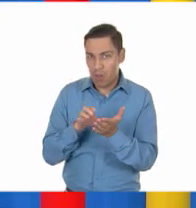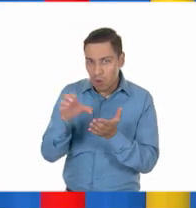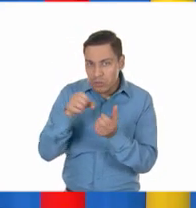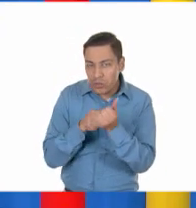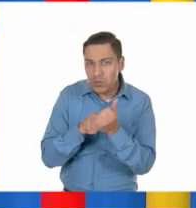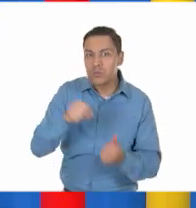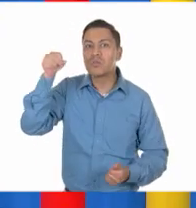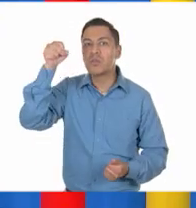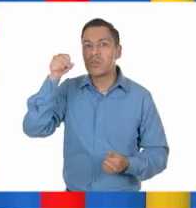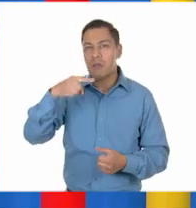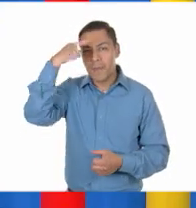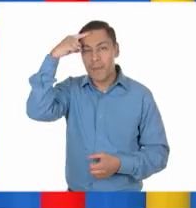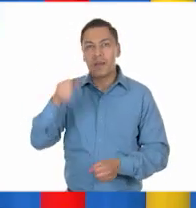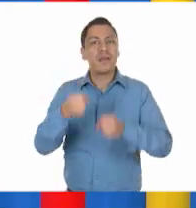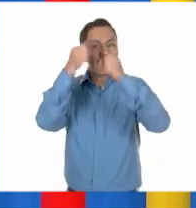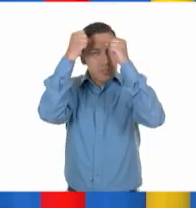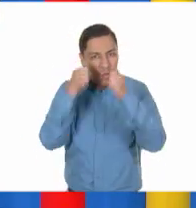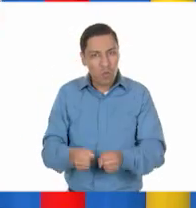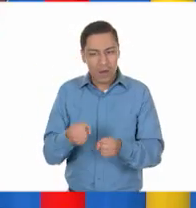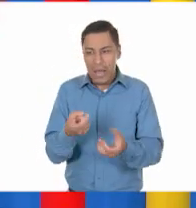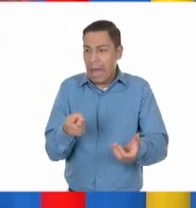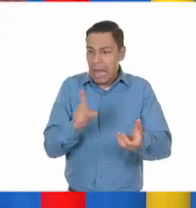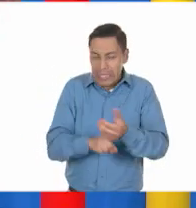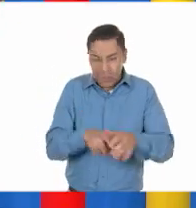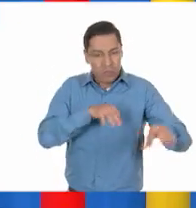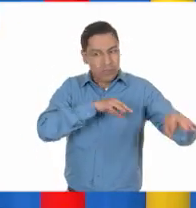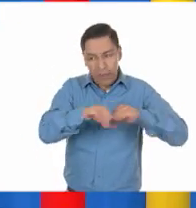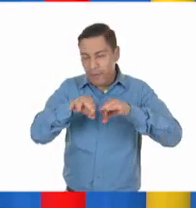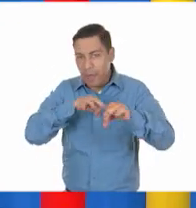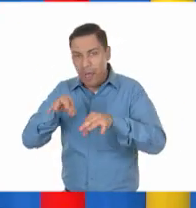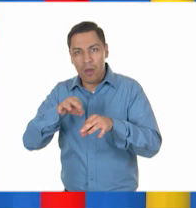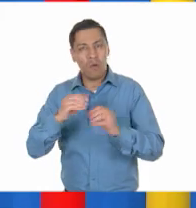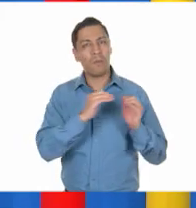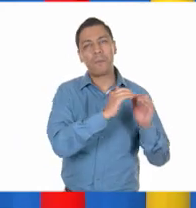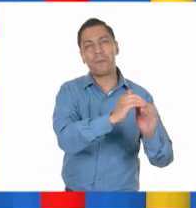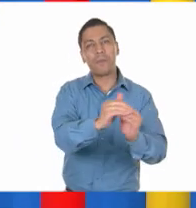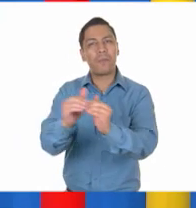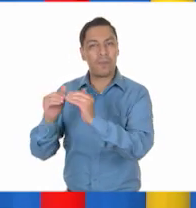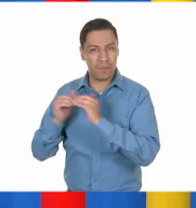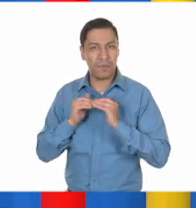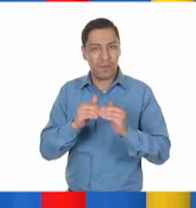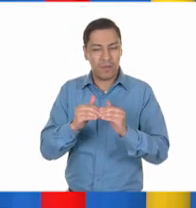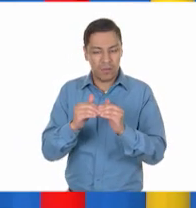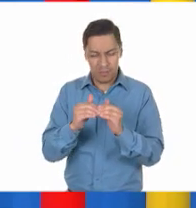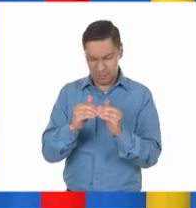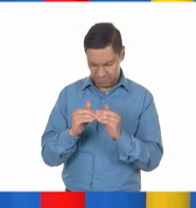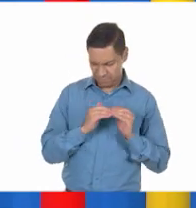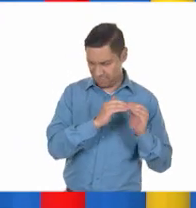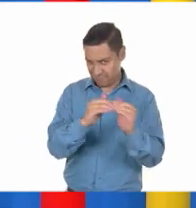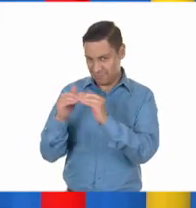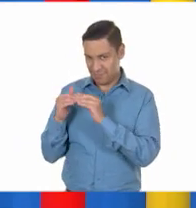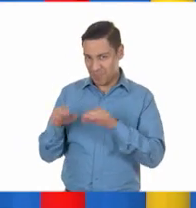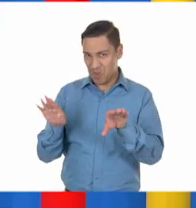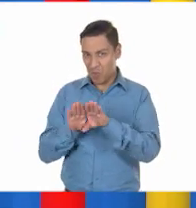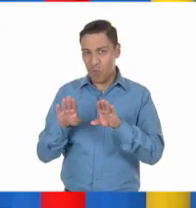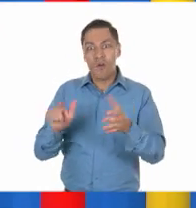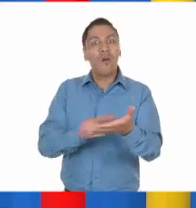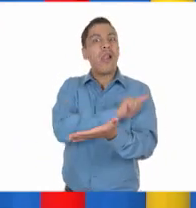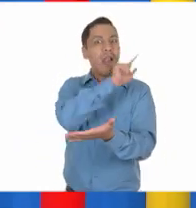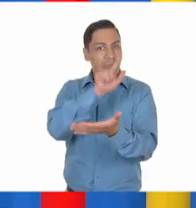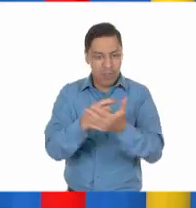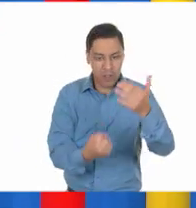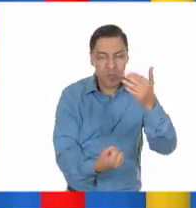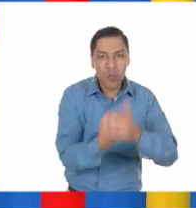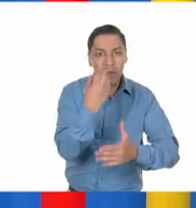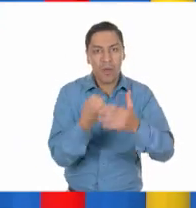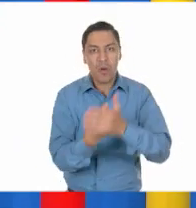pudiera asegurar que las demandas sociales por las que todos estaban luchando, se vieron reflejadas en leyes que fueran obligatorias en todo el país.